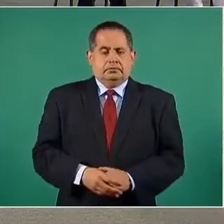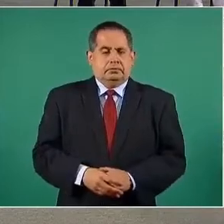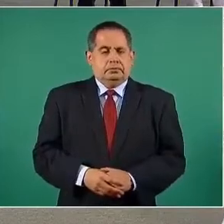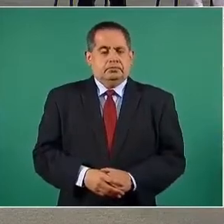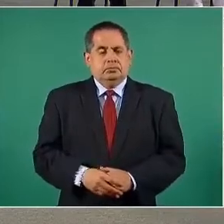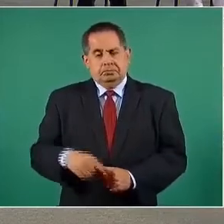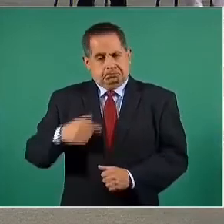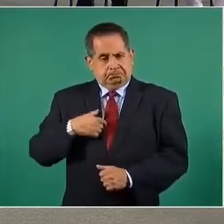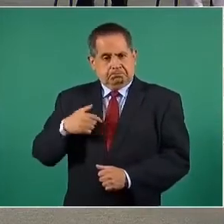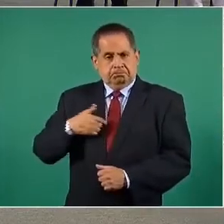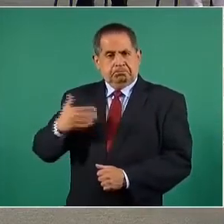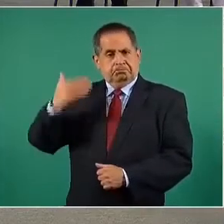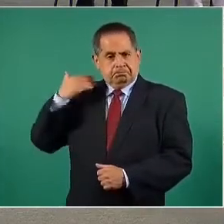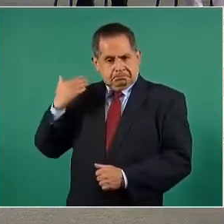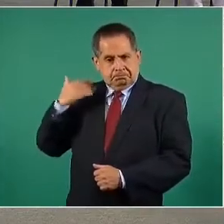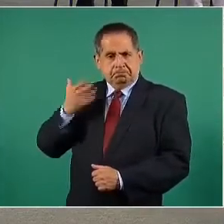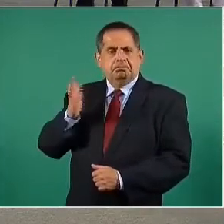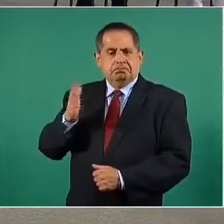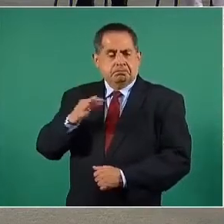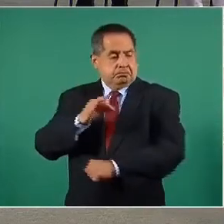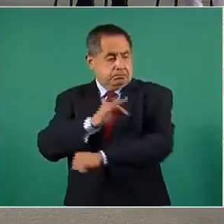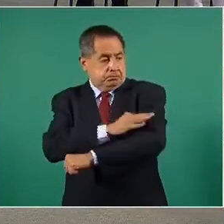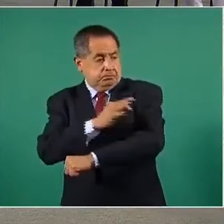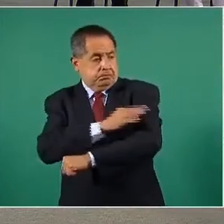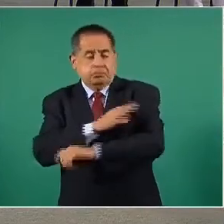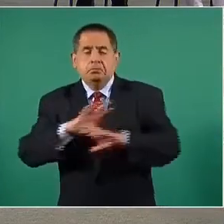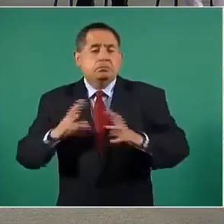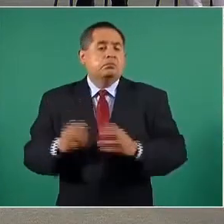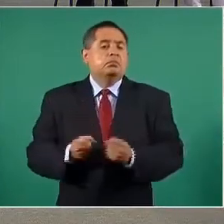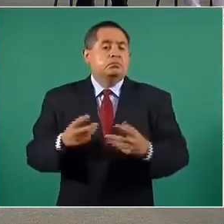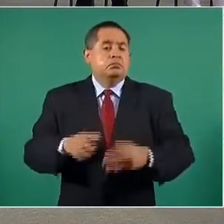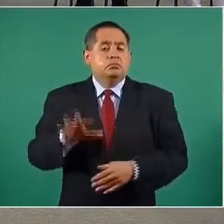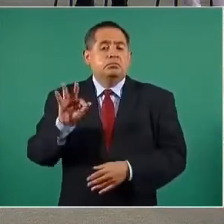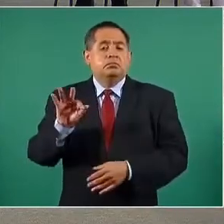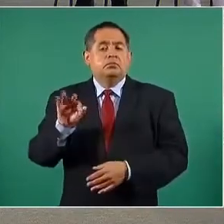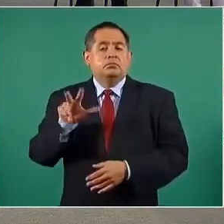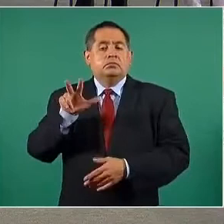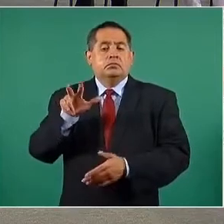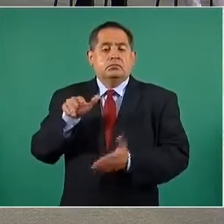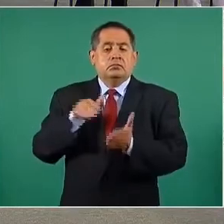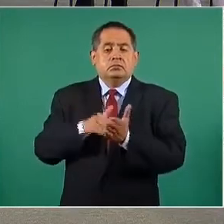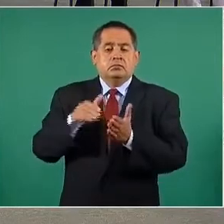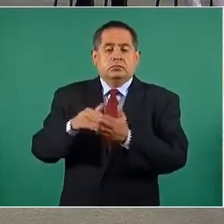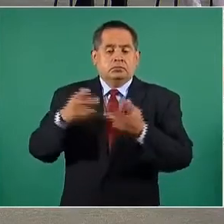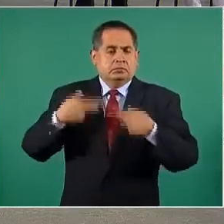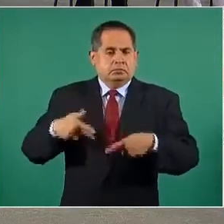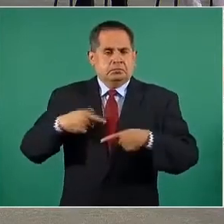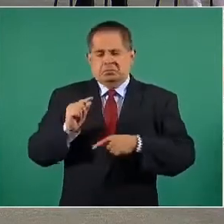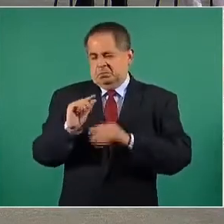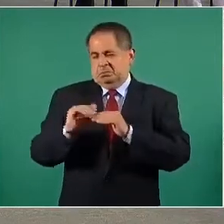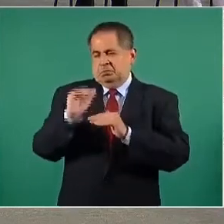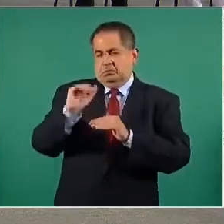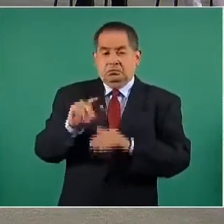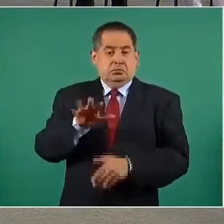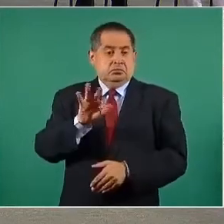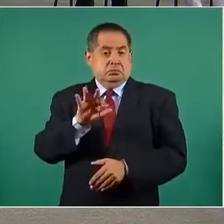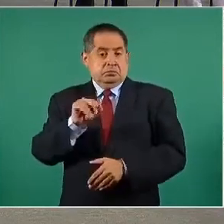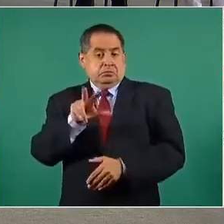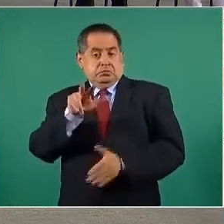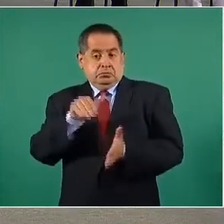Hemos vacunado ya a 48 millones de personas en México, poco más de 48 millones.